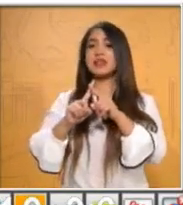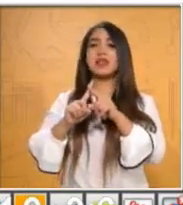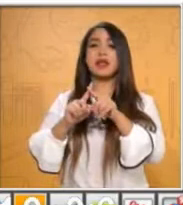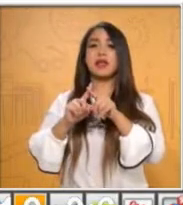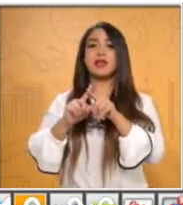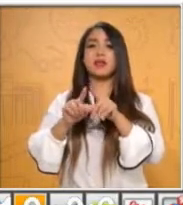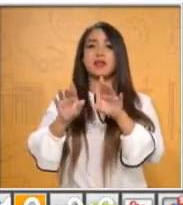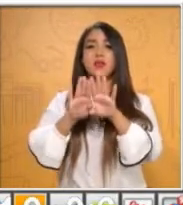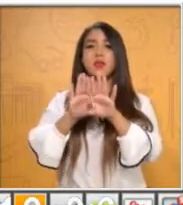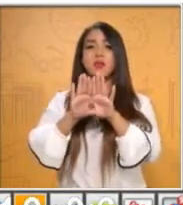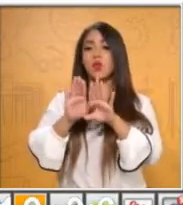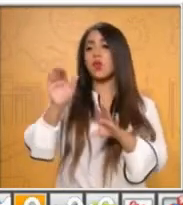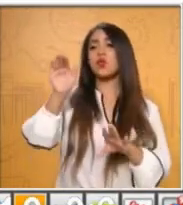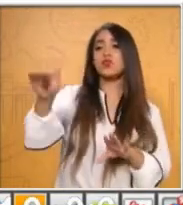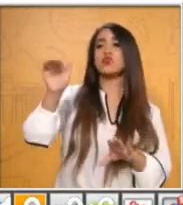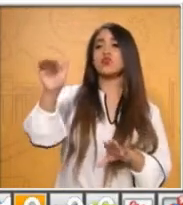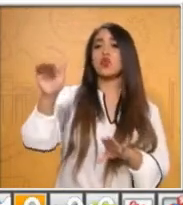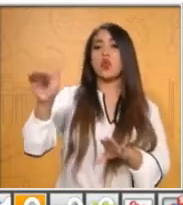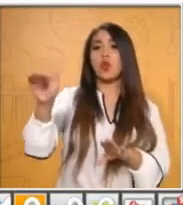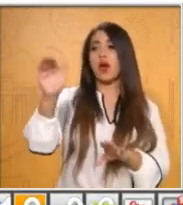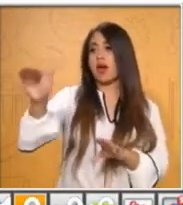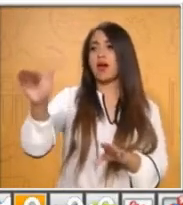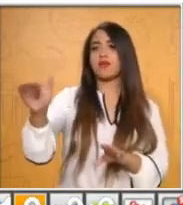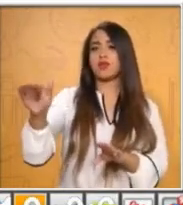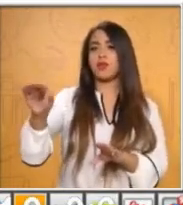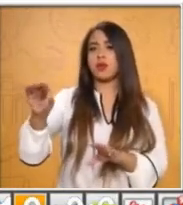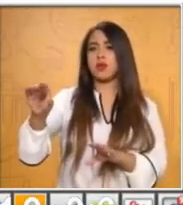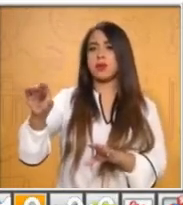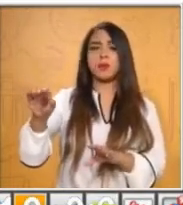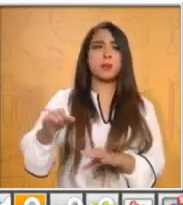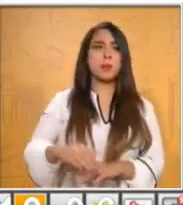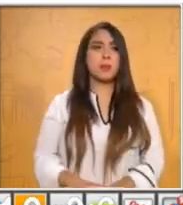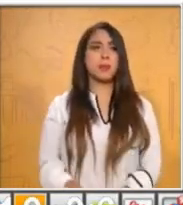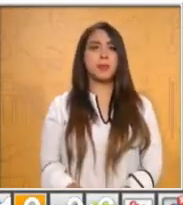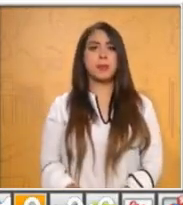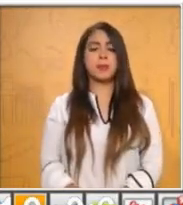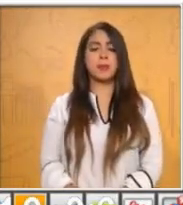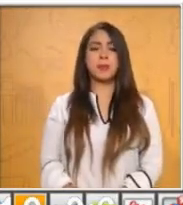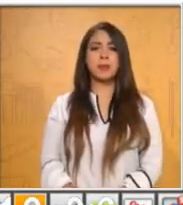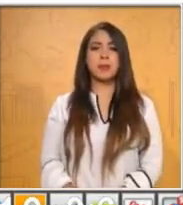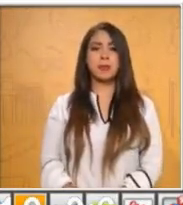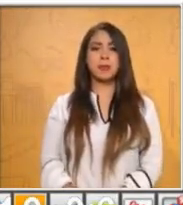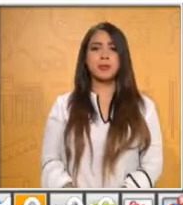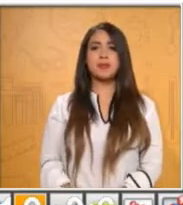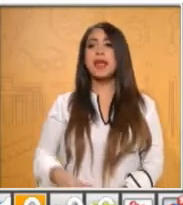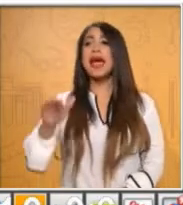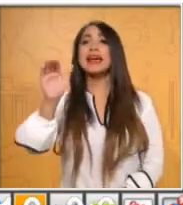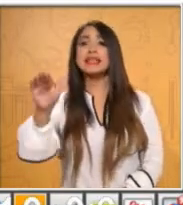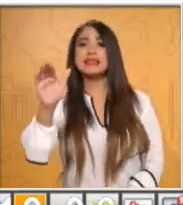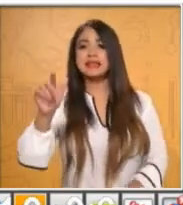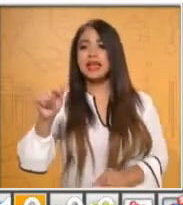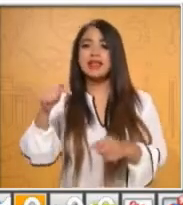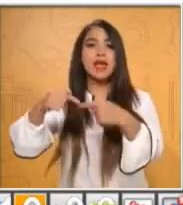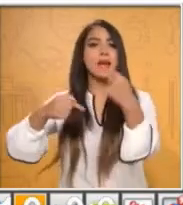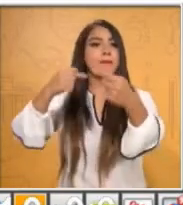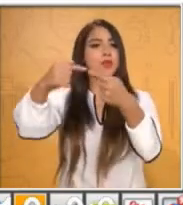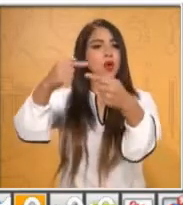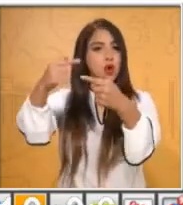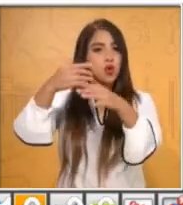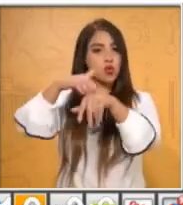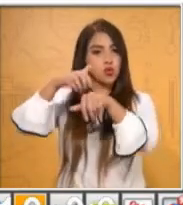manera ascendente, o sea, hacia atrás. perdón, ascendente hacia adelante y luego descendiente nos vamos a ir hacia atrás. Ahora, si decimos el 70,